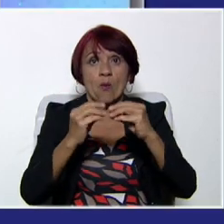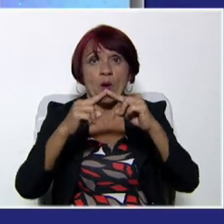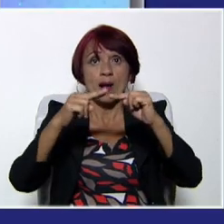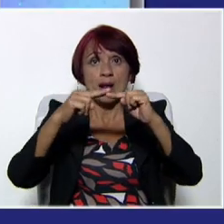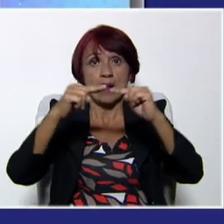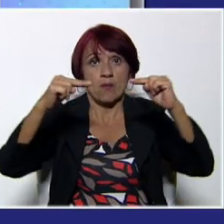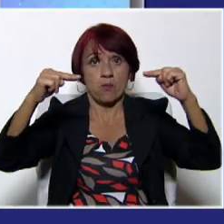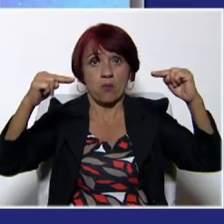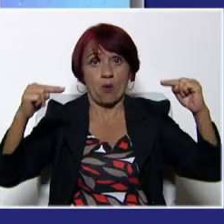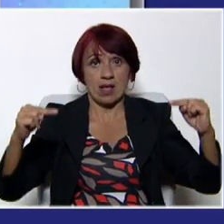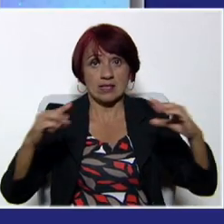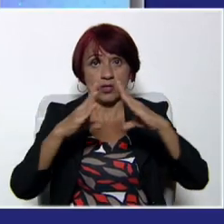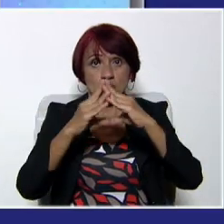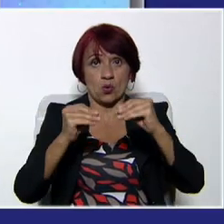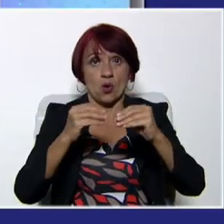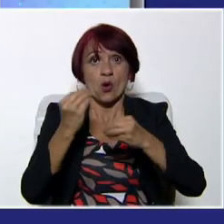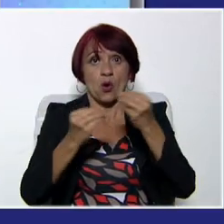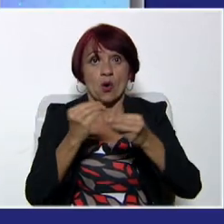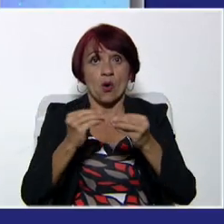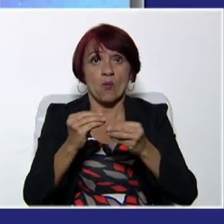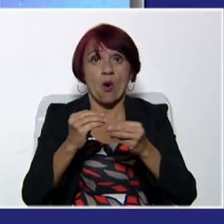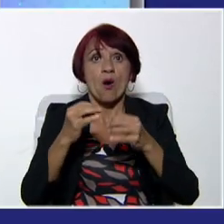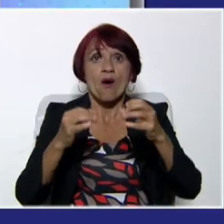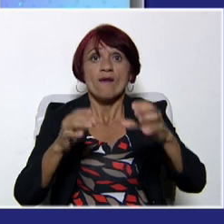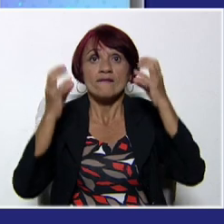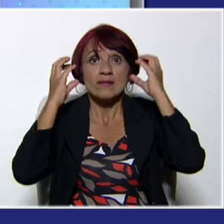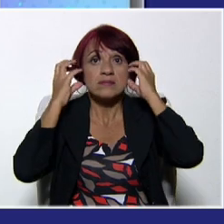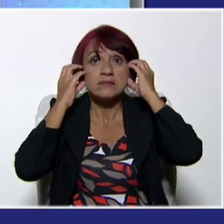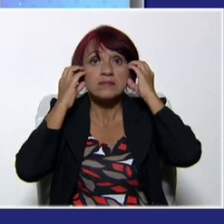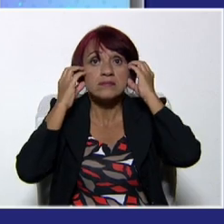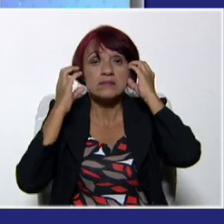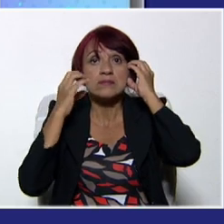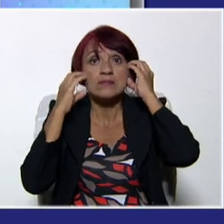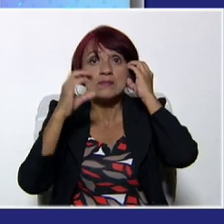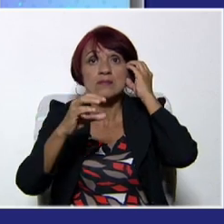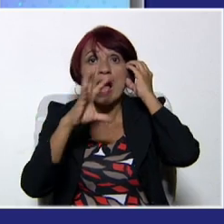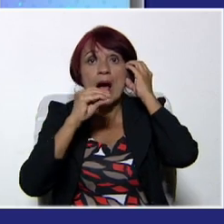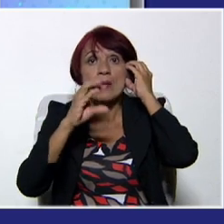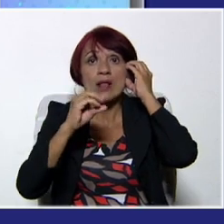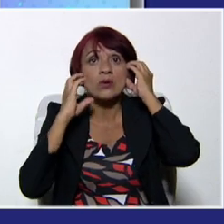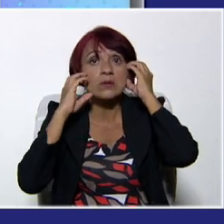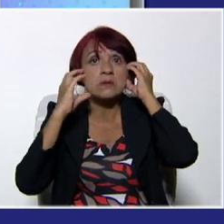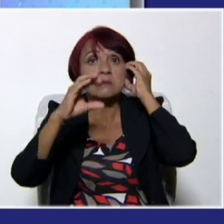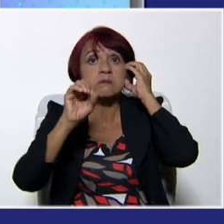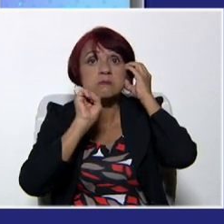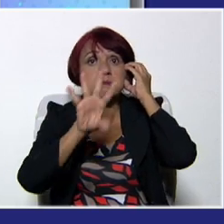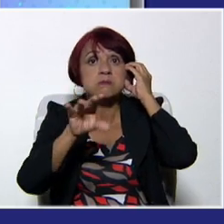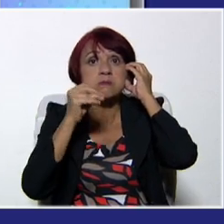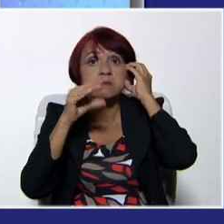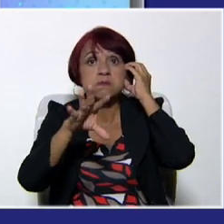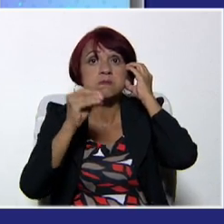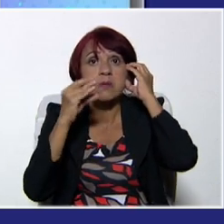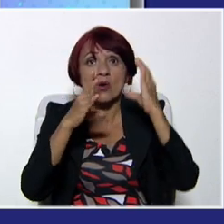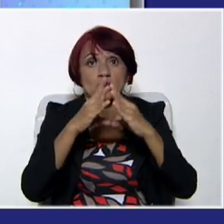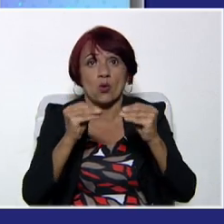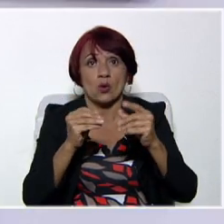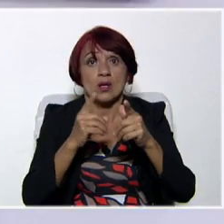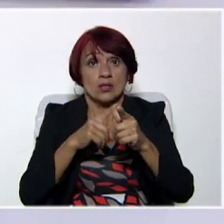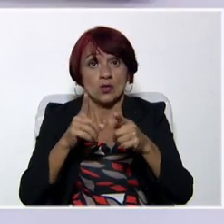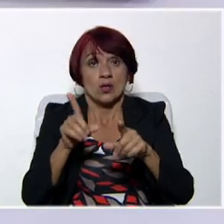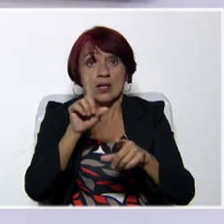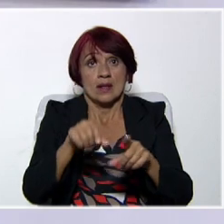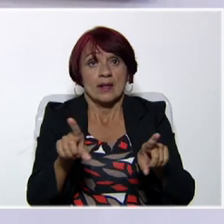caso de los videochap, ¿ok? En los videochap están presentes las dos personas al mismo tiempo. También tenemos la asincrónica,